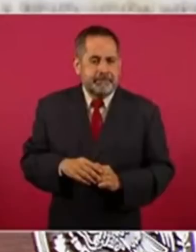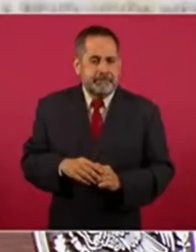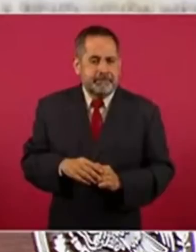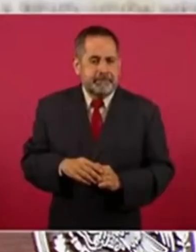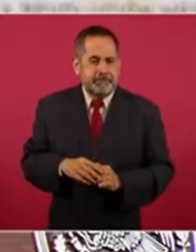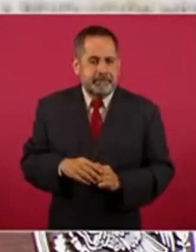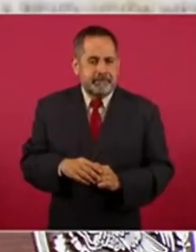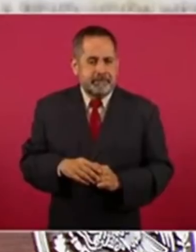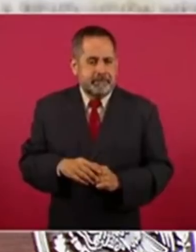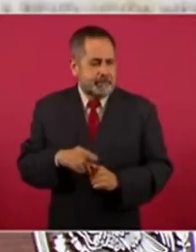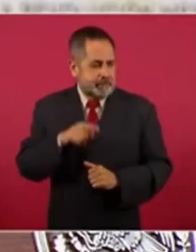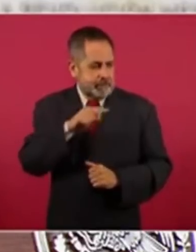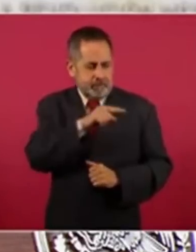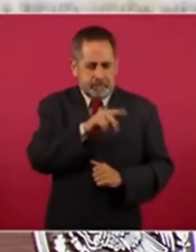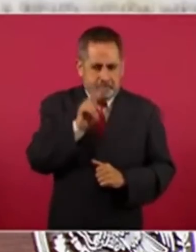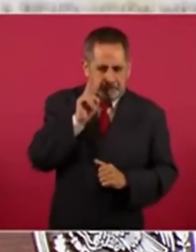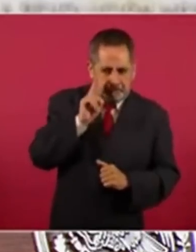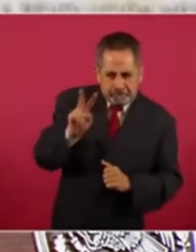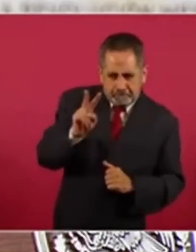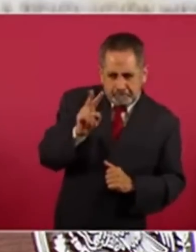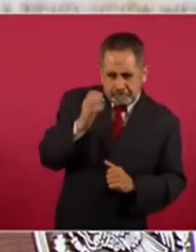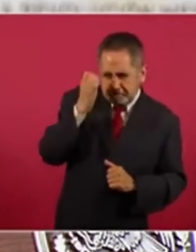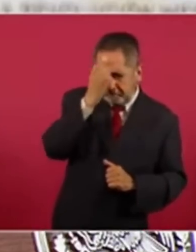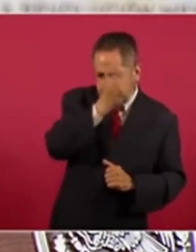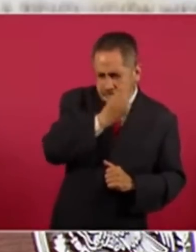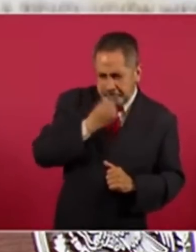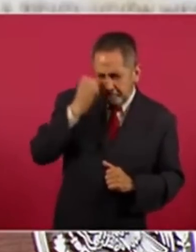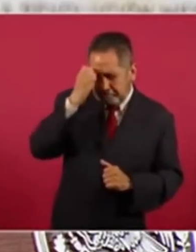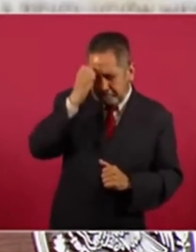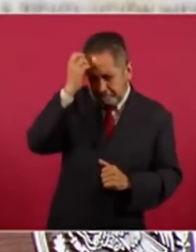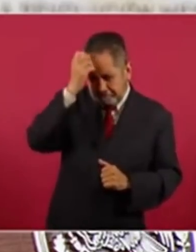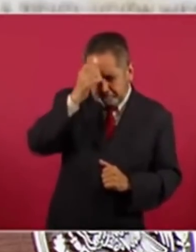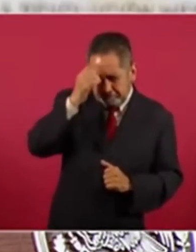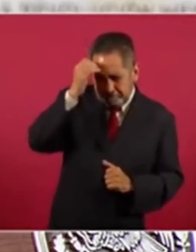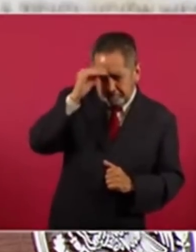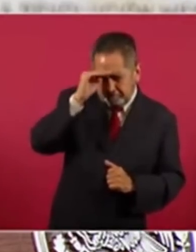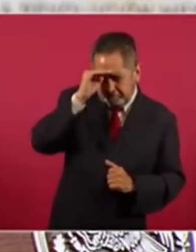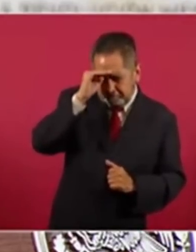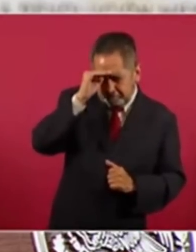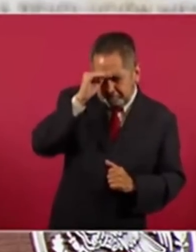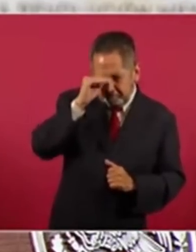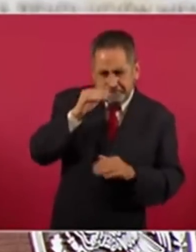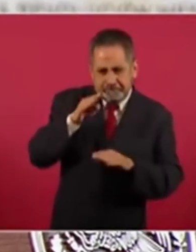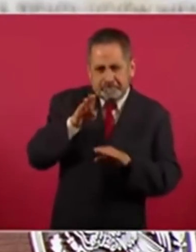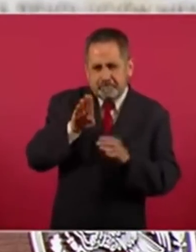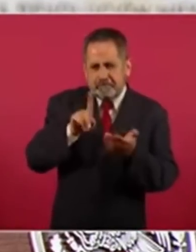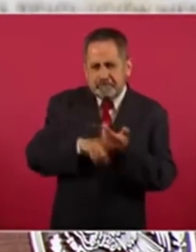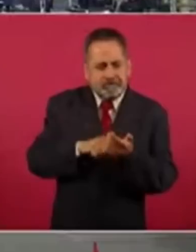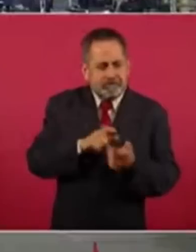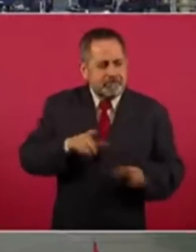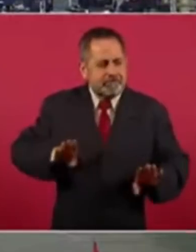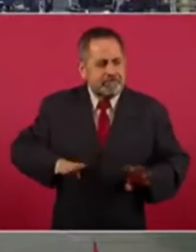observen, analicen, reflexionen sobre el modito.